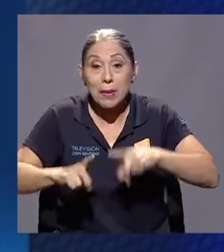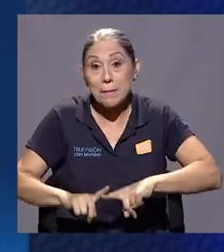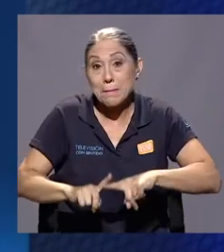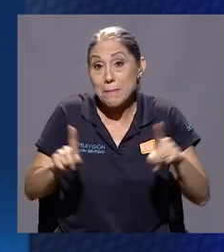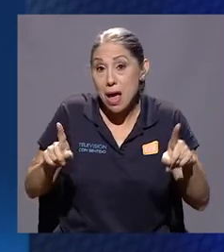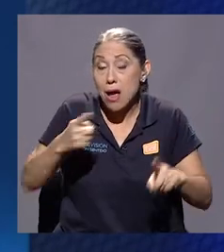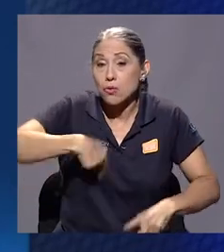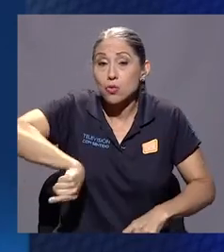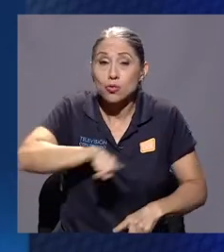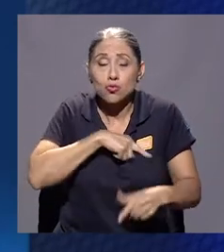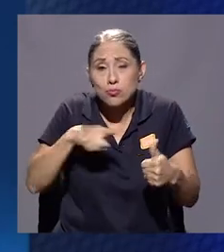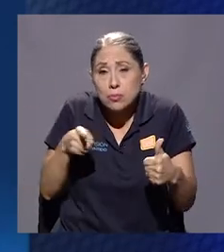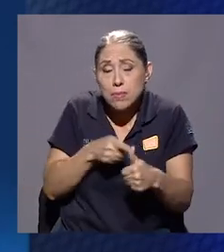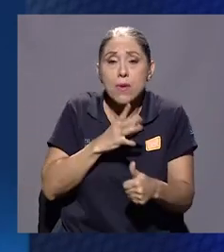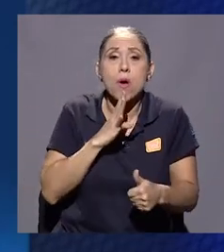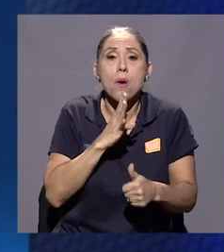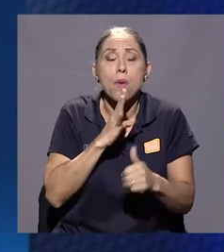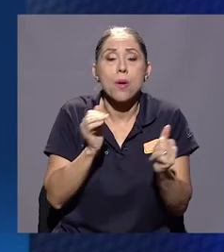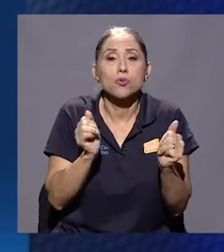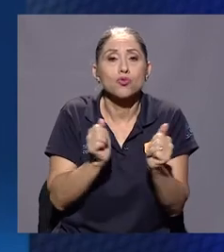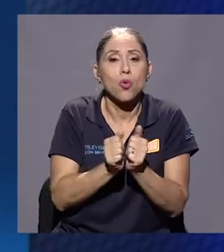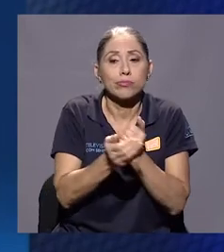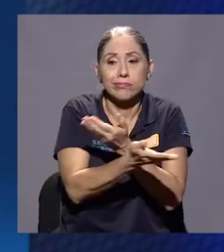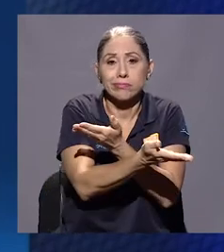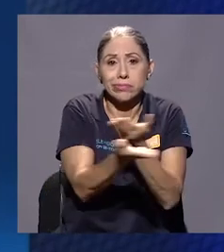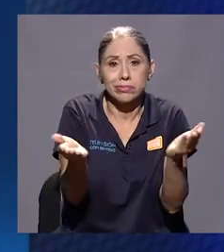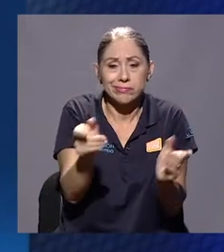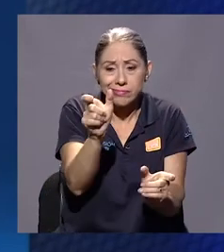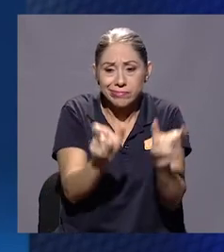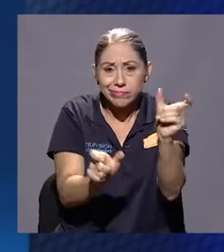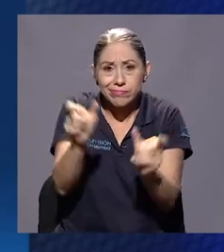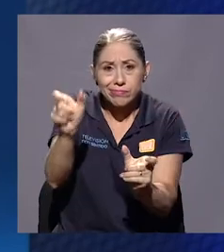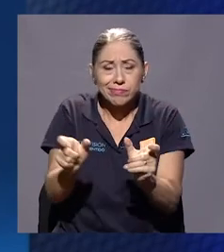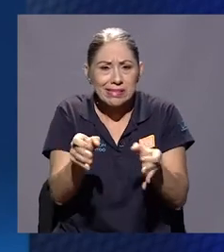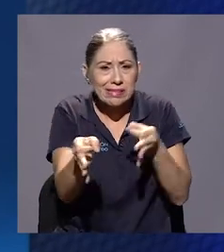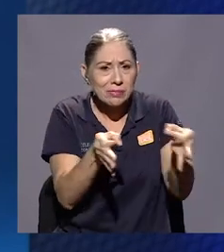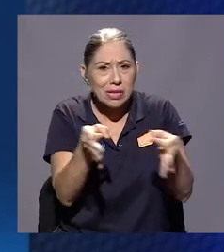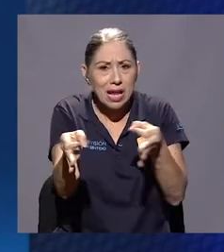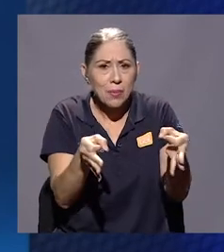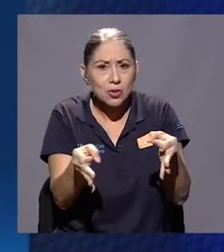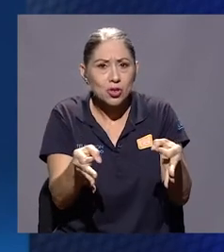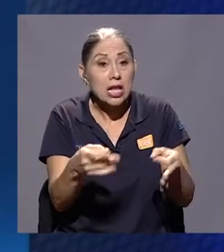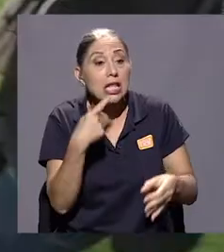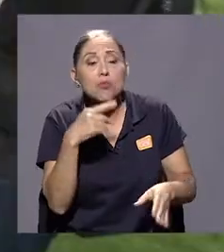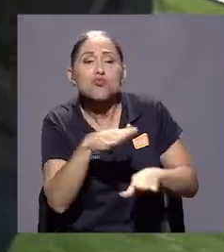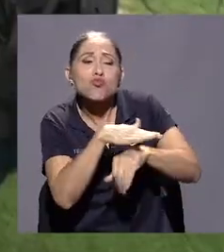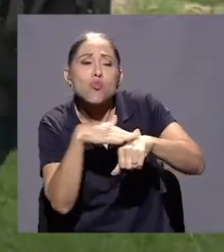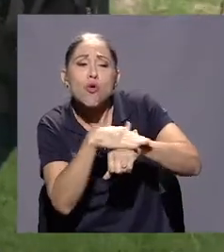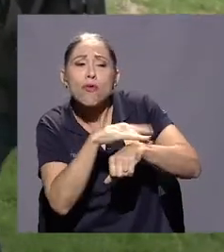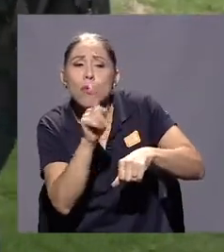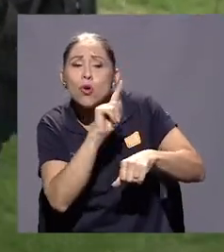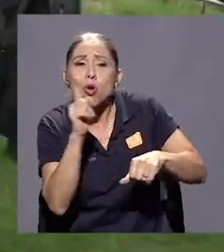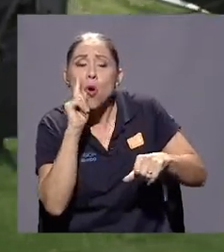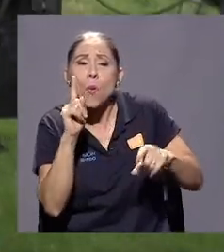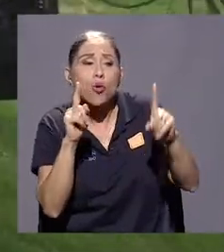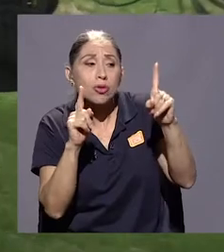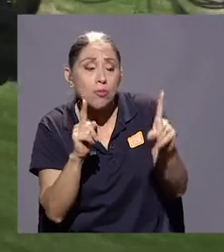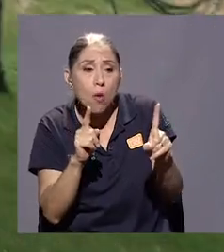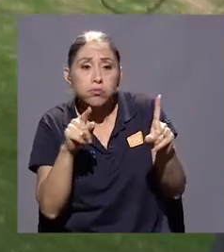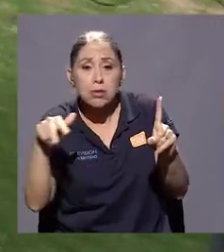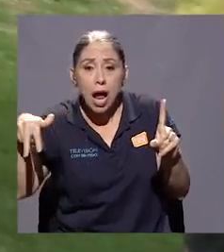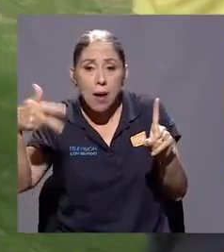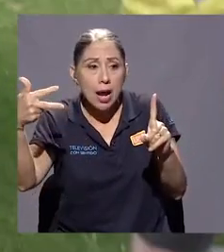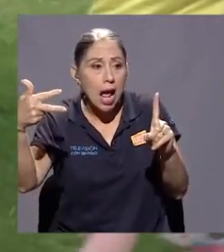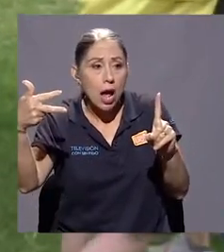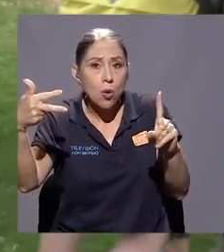como hablamos con la gente y les explicamos, fue eso, comunicarse con ellos y decirles, por favor, no miren a cámara o hagan cuidado,